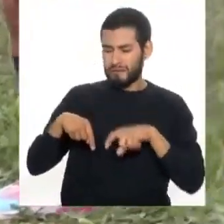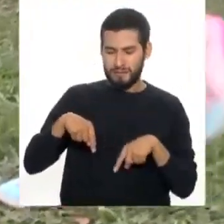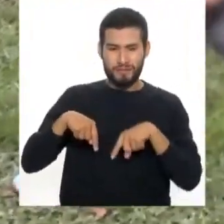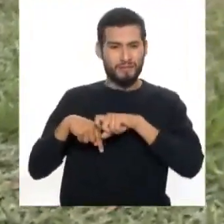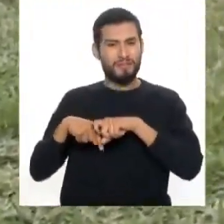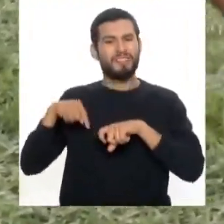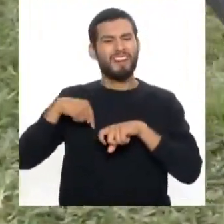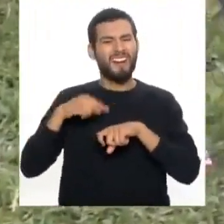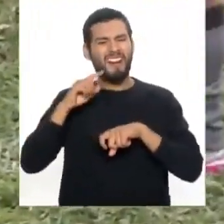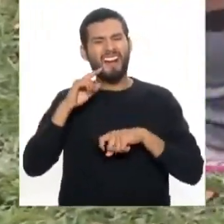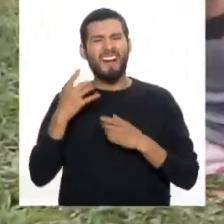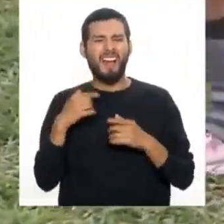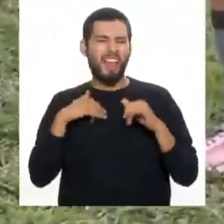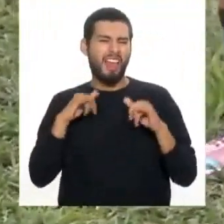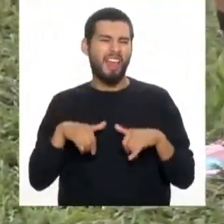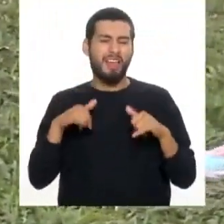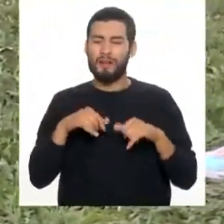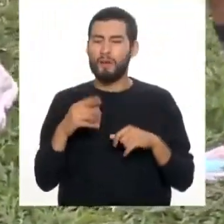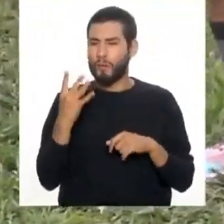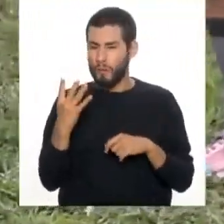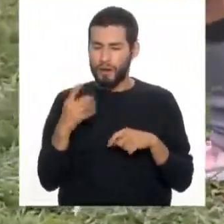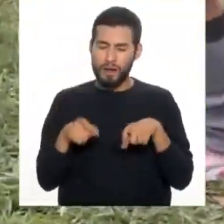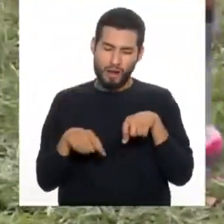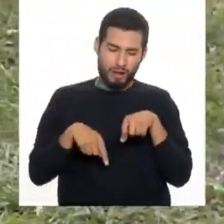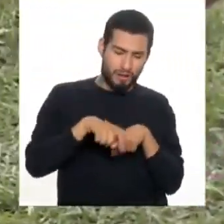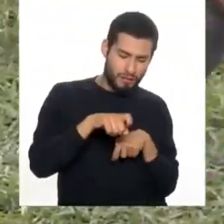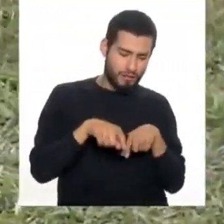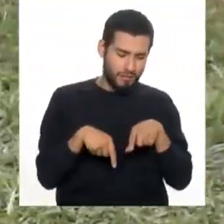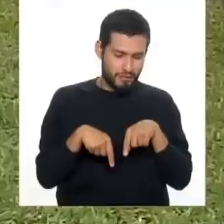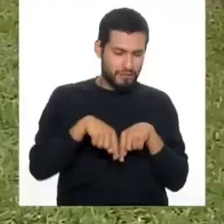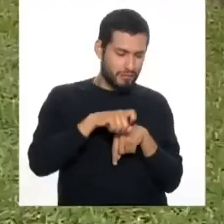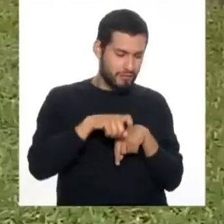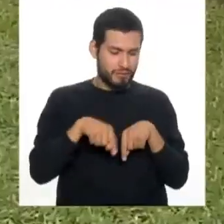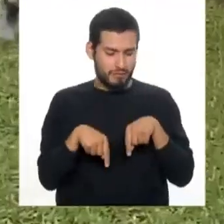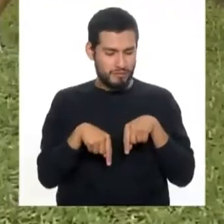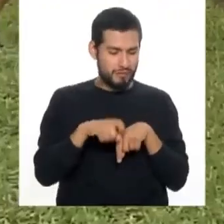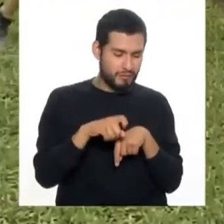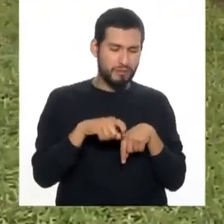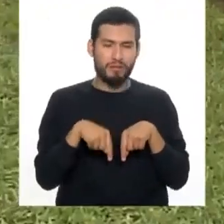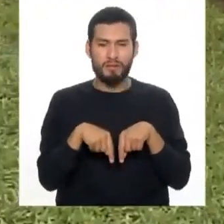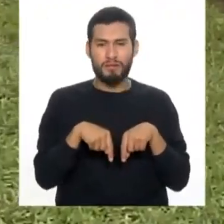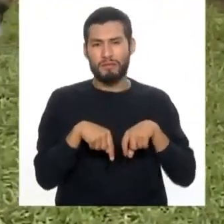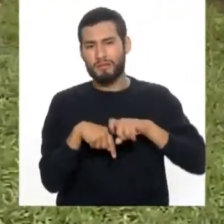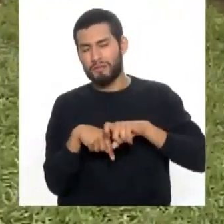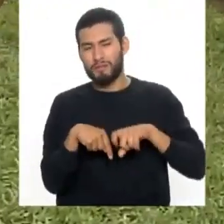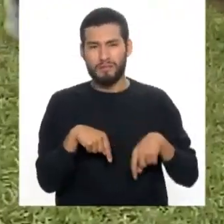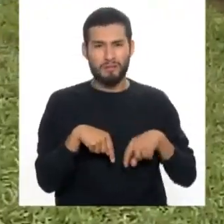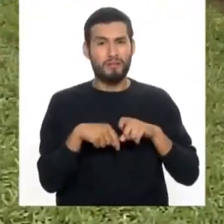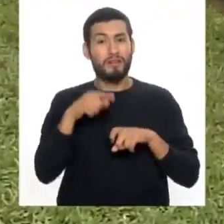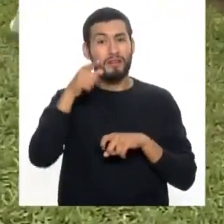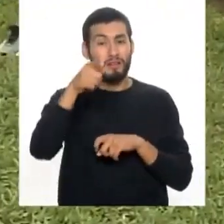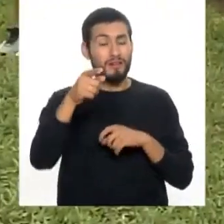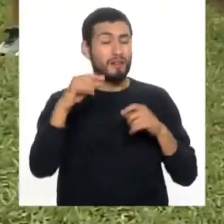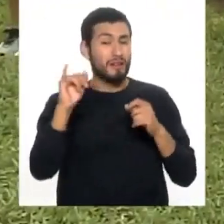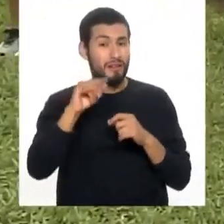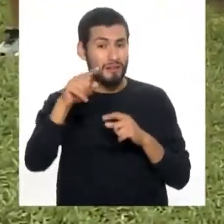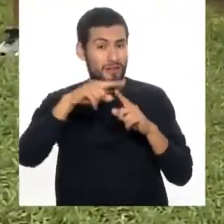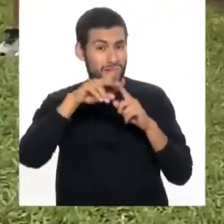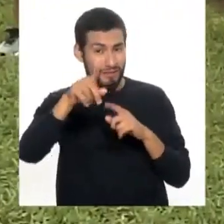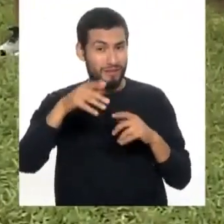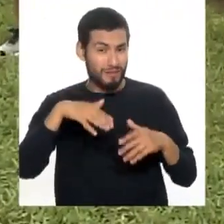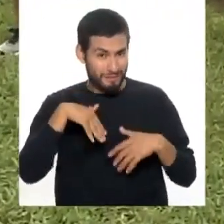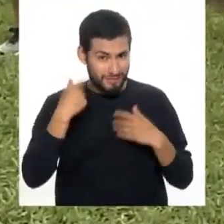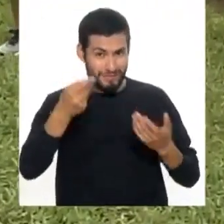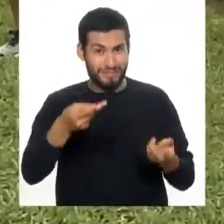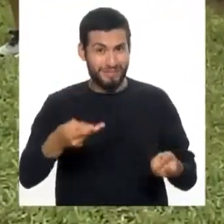estático. Cuatro y cambiamos. Muy bien. Uno, Y como queremos que sea divertido, yo invito a los doctores en estudio que también se